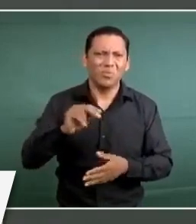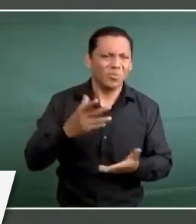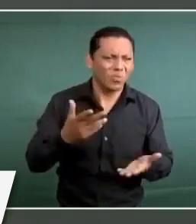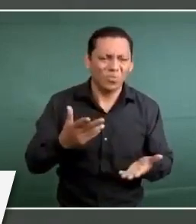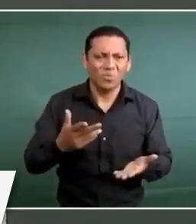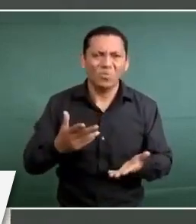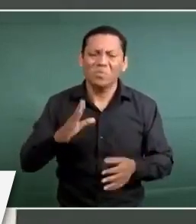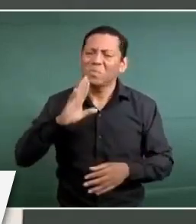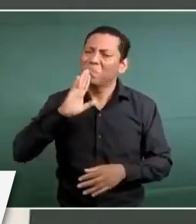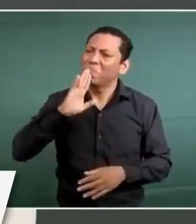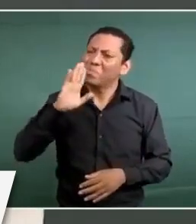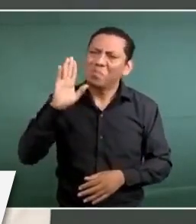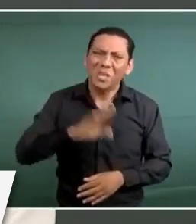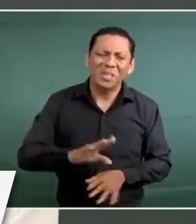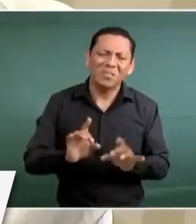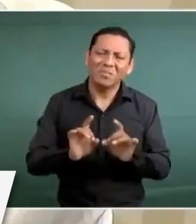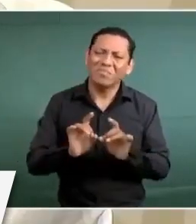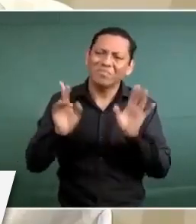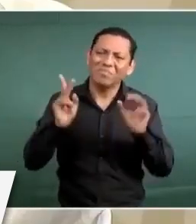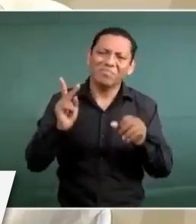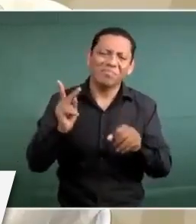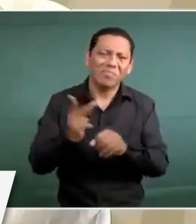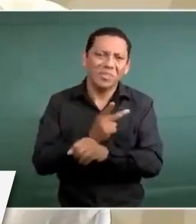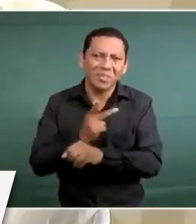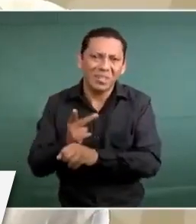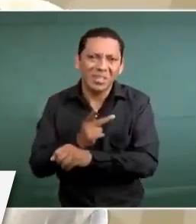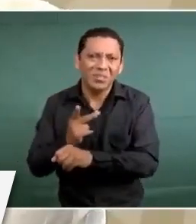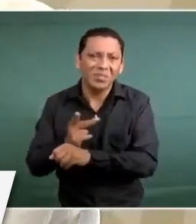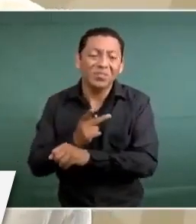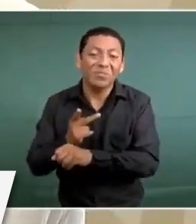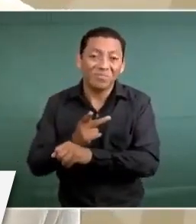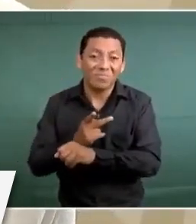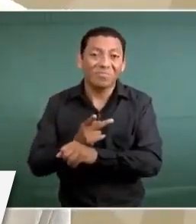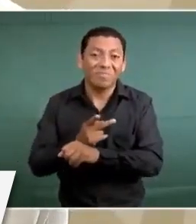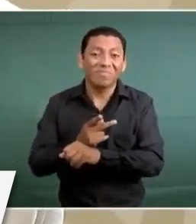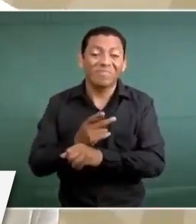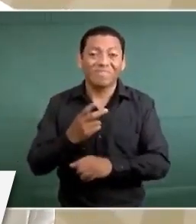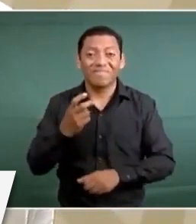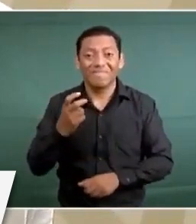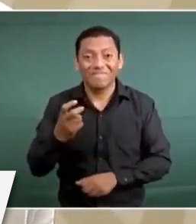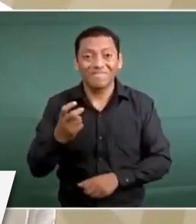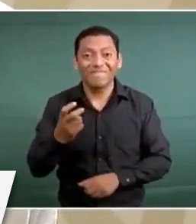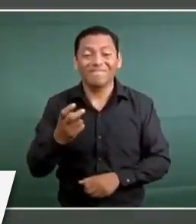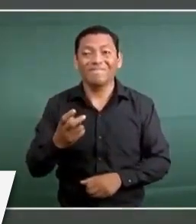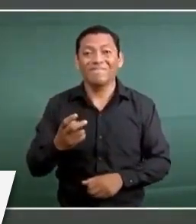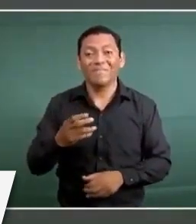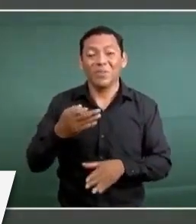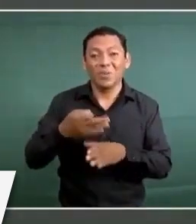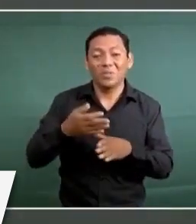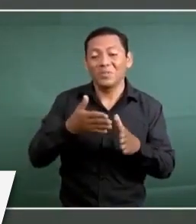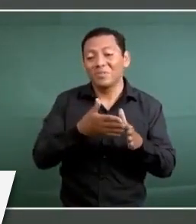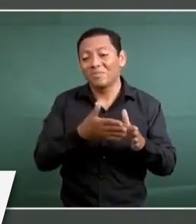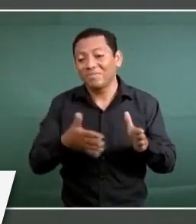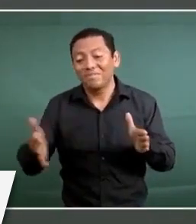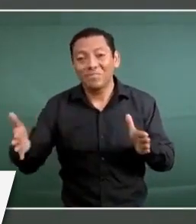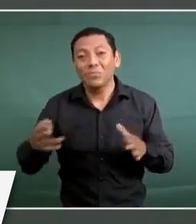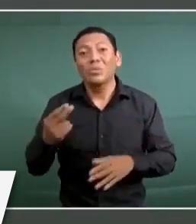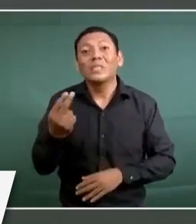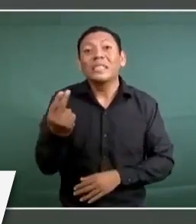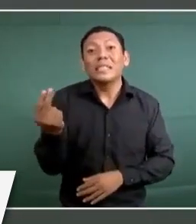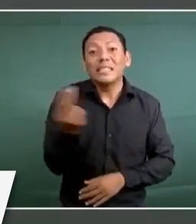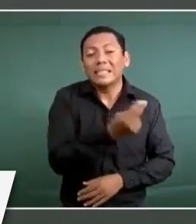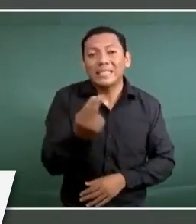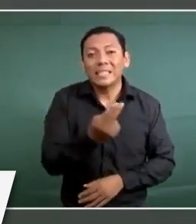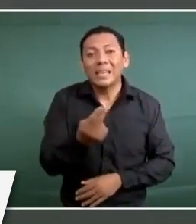Es muy lamentable que esto pase en estos momentos, cuando se requiere de